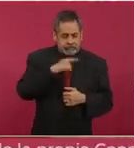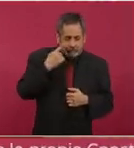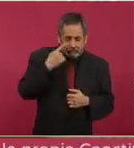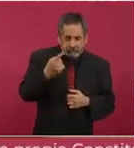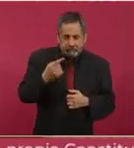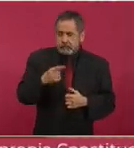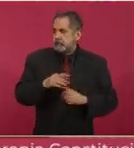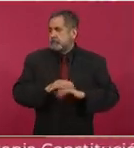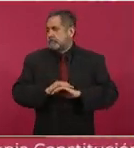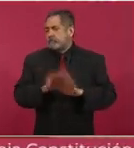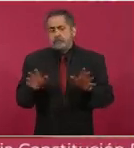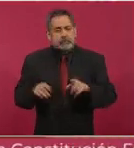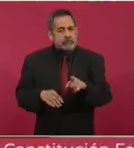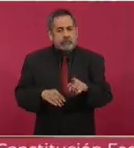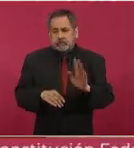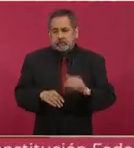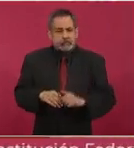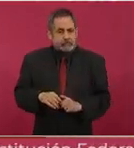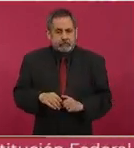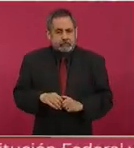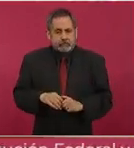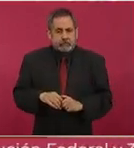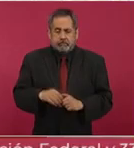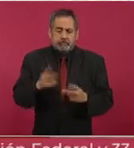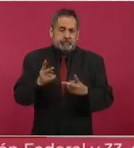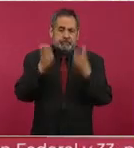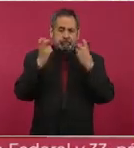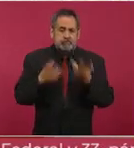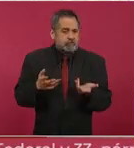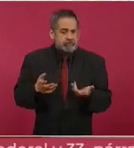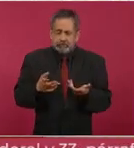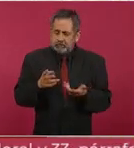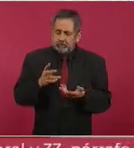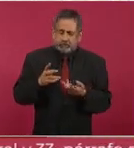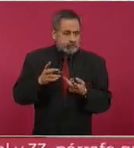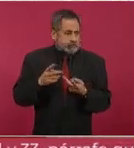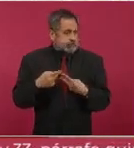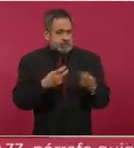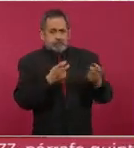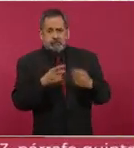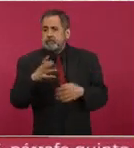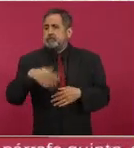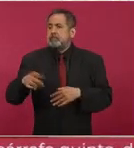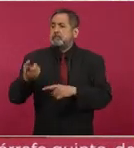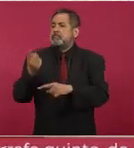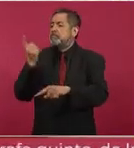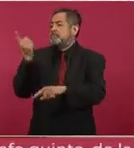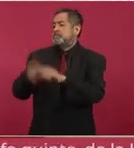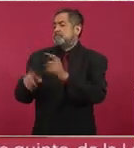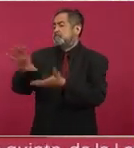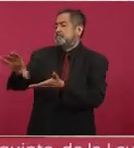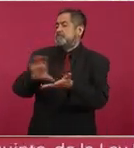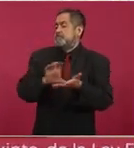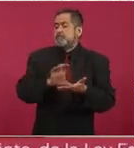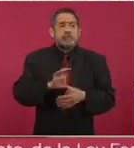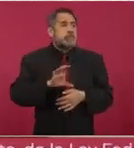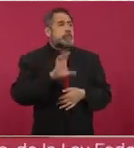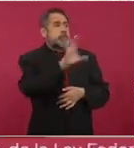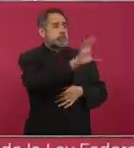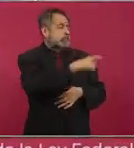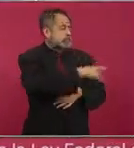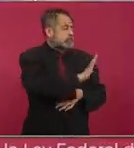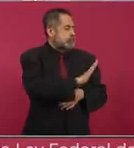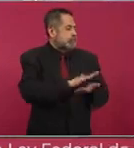un atraco a los mexicanos y los